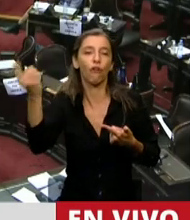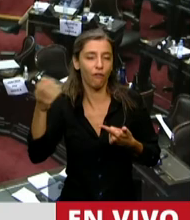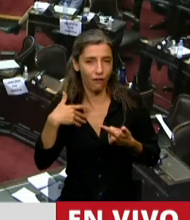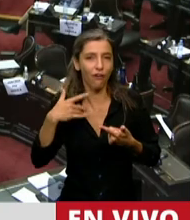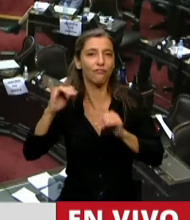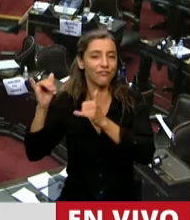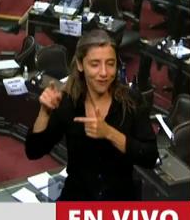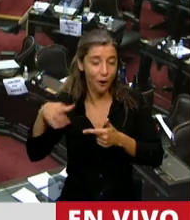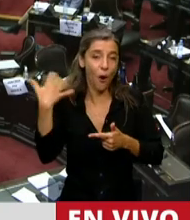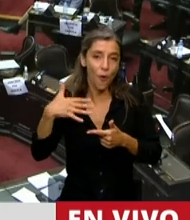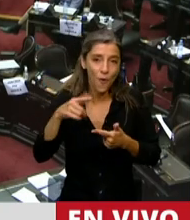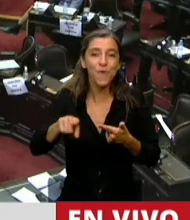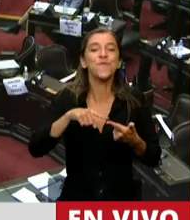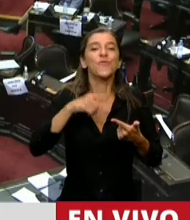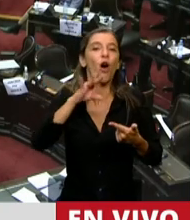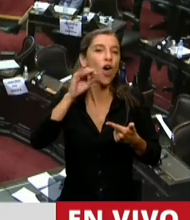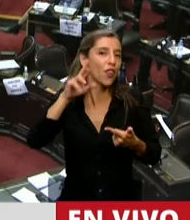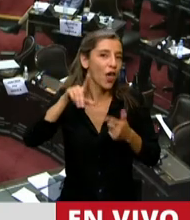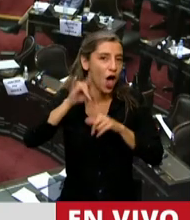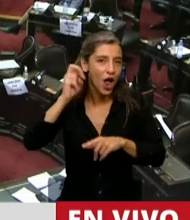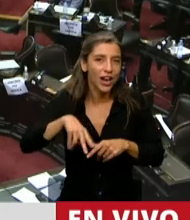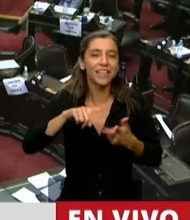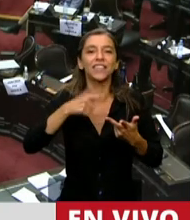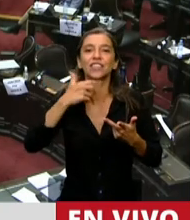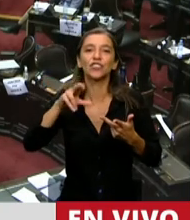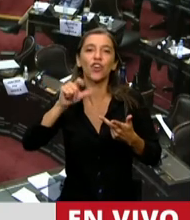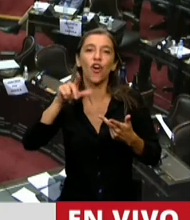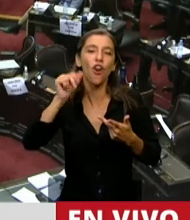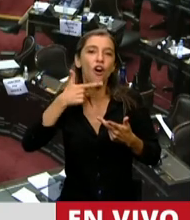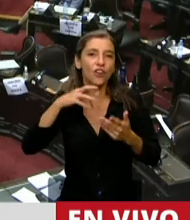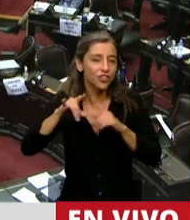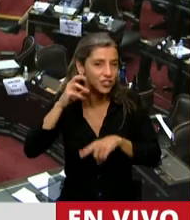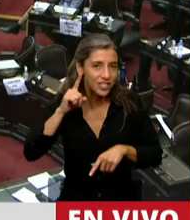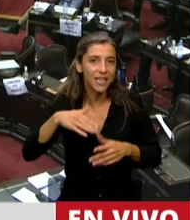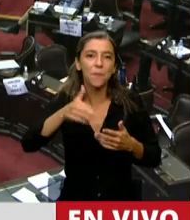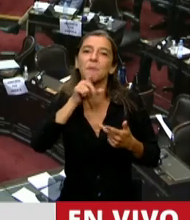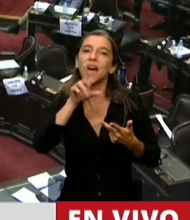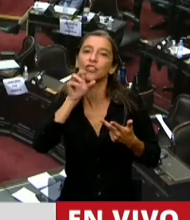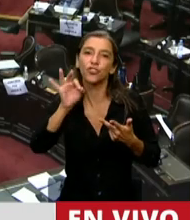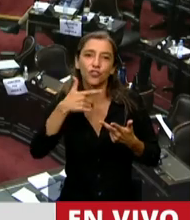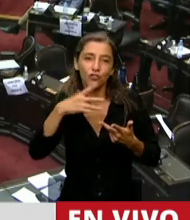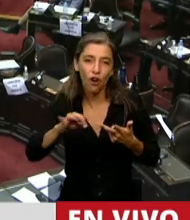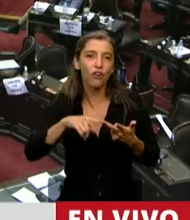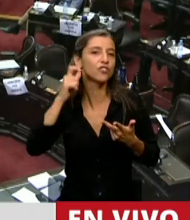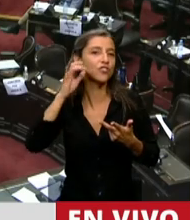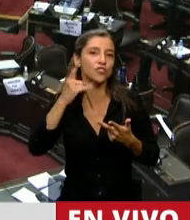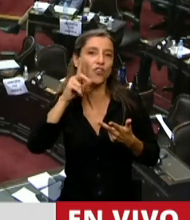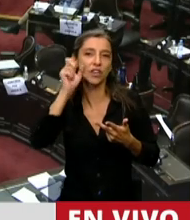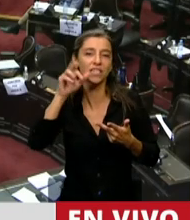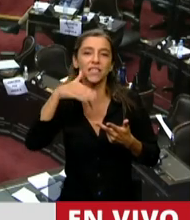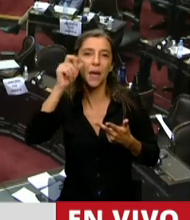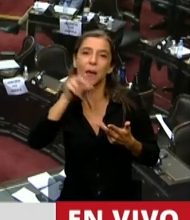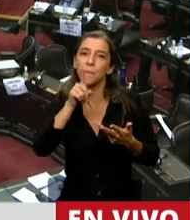Peccieni, Eduardo Dorkin, Sokolovki, Matoso, Armando Fernández Guillermet, Fernando